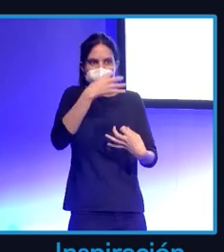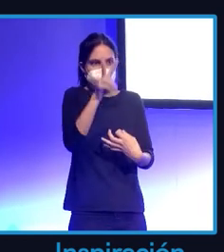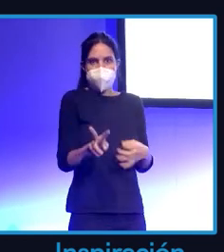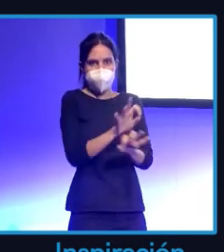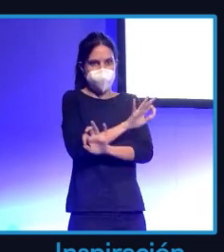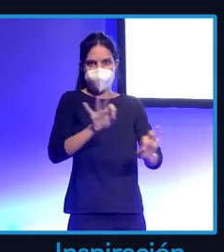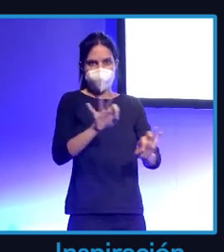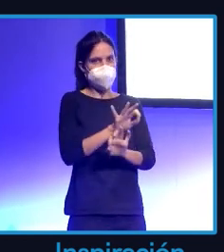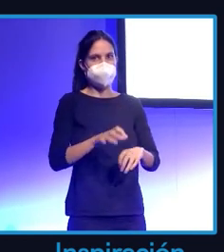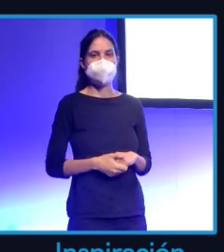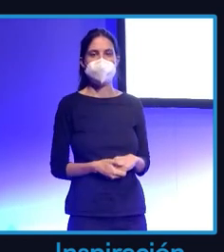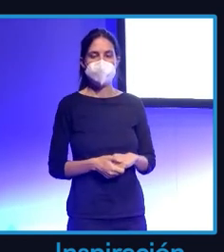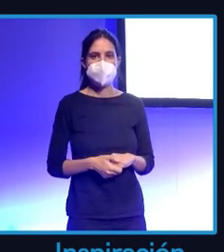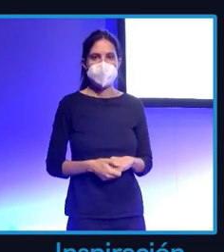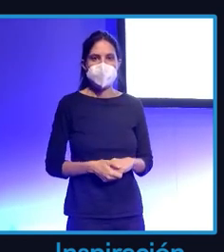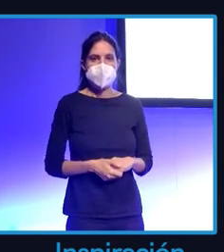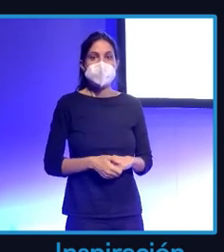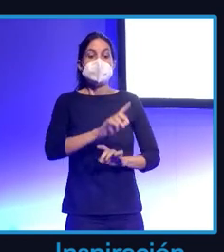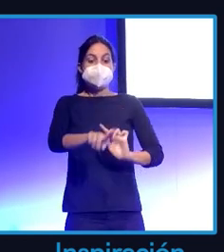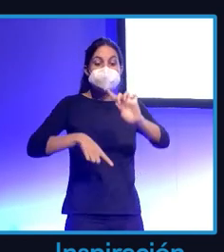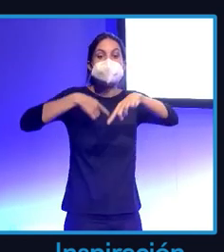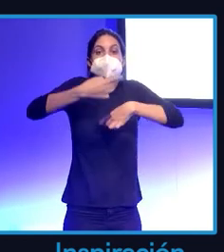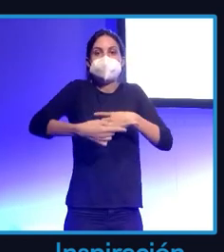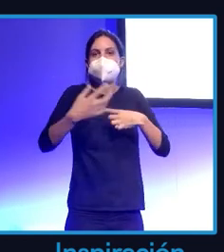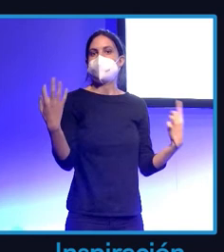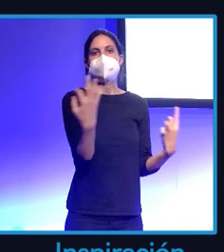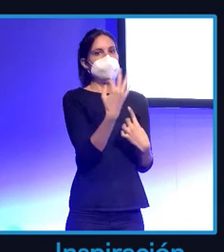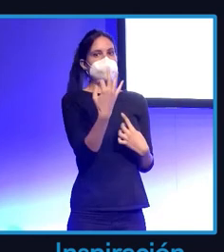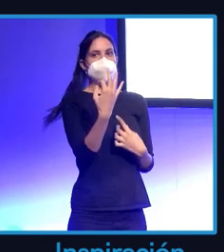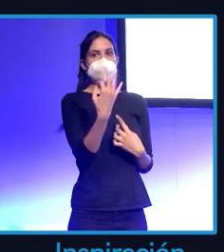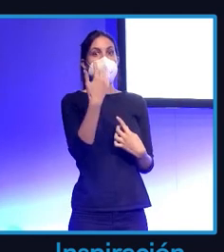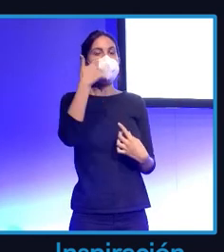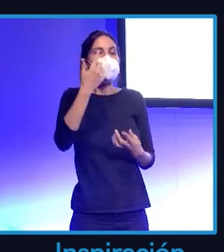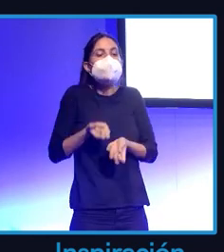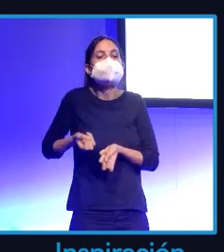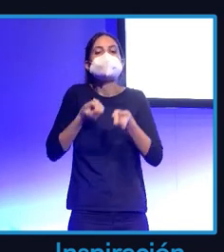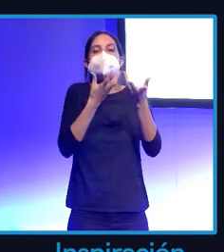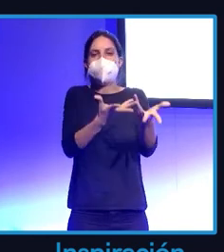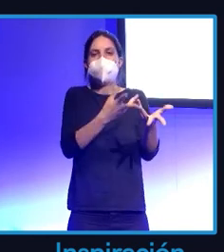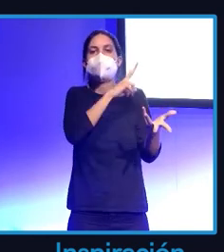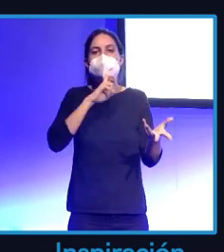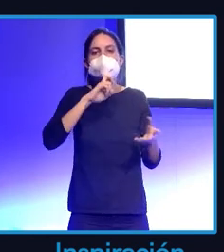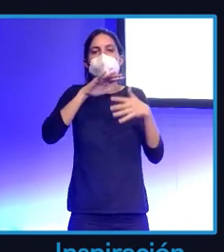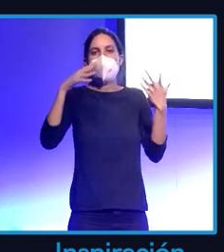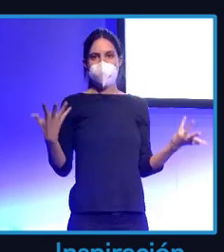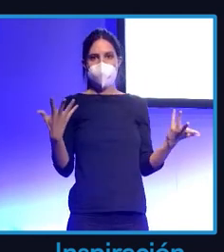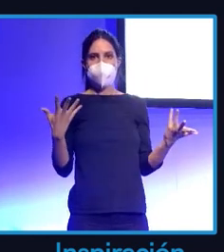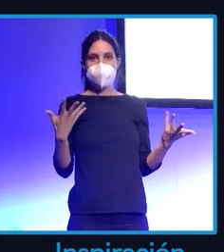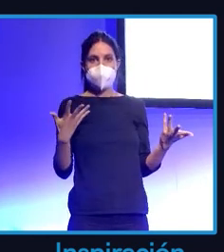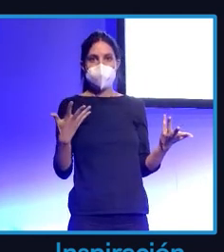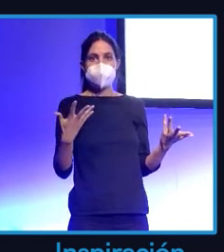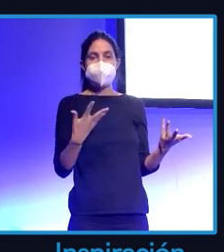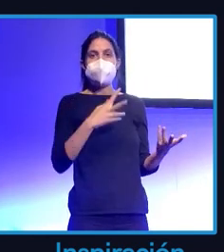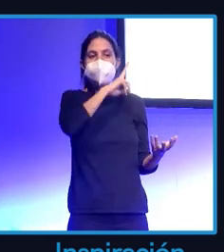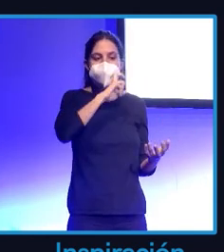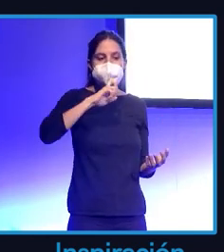Entonces, ¿qué es lo siguiente? El valor y el propósito del mensaje. Sin duda, el valor añadido que va a tener